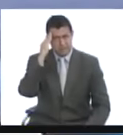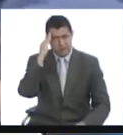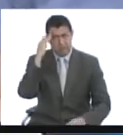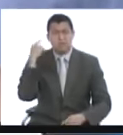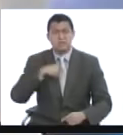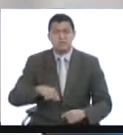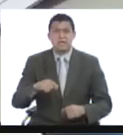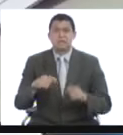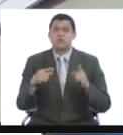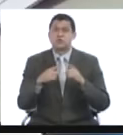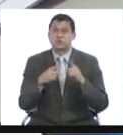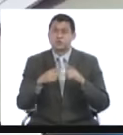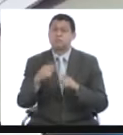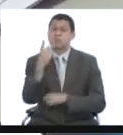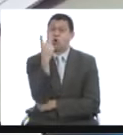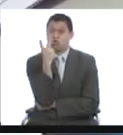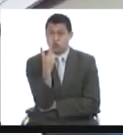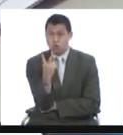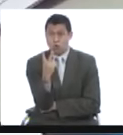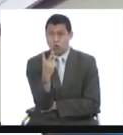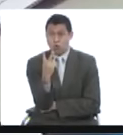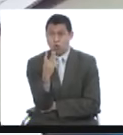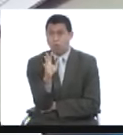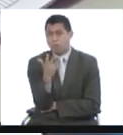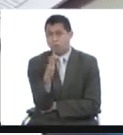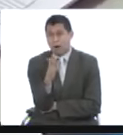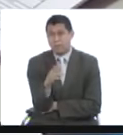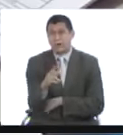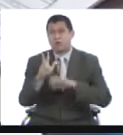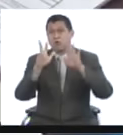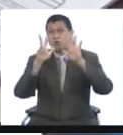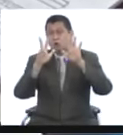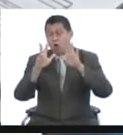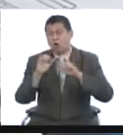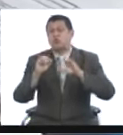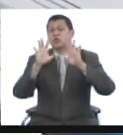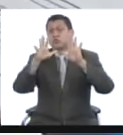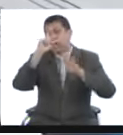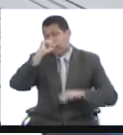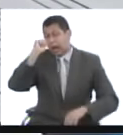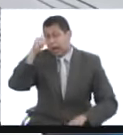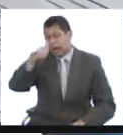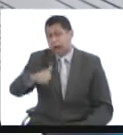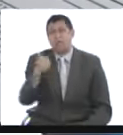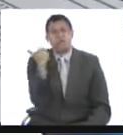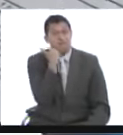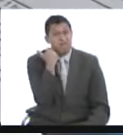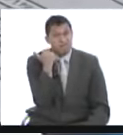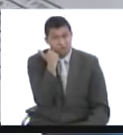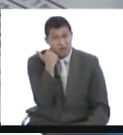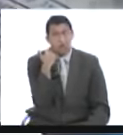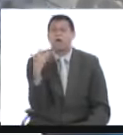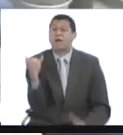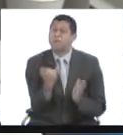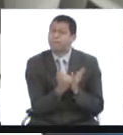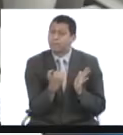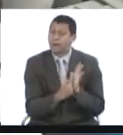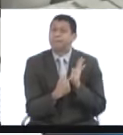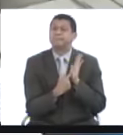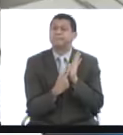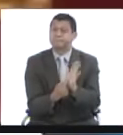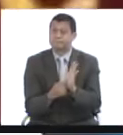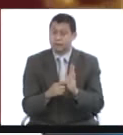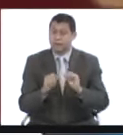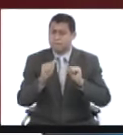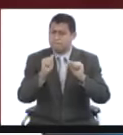a la diabetes mellitus tipo 2, han pasado por lo menos 8 a 10 años ya de enfermedad, y eso ha sido demostrado. Son personas que